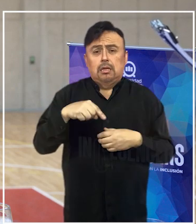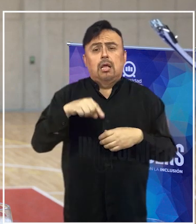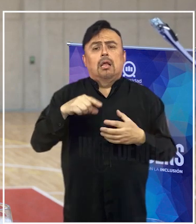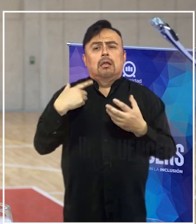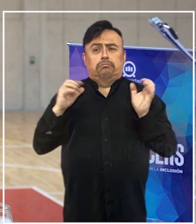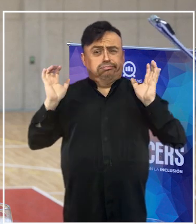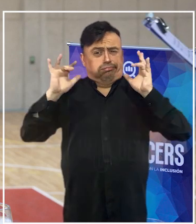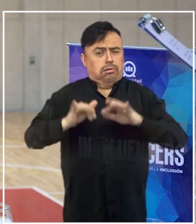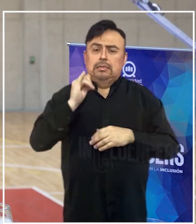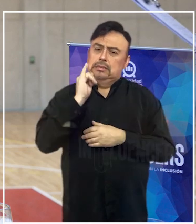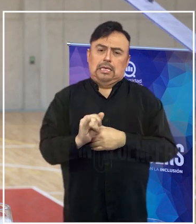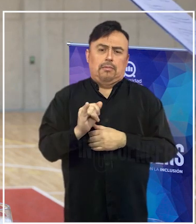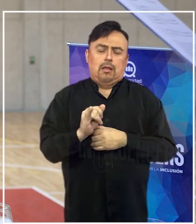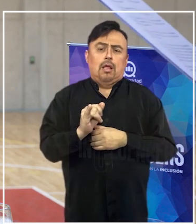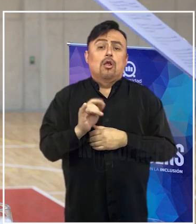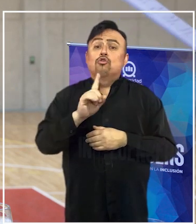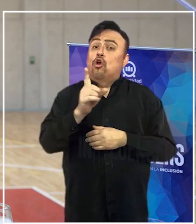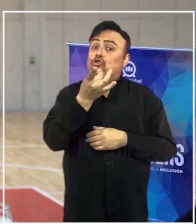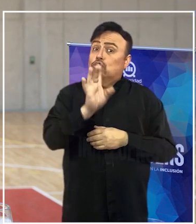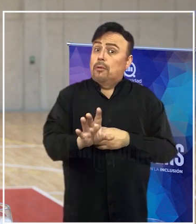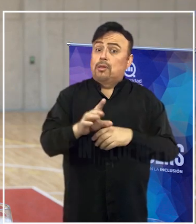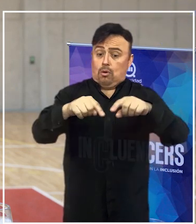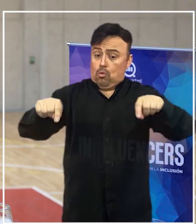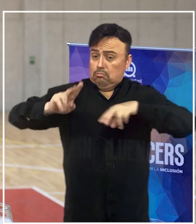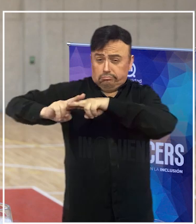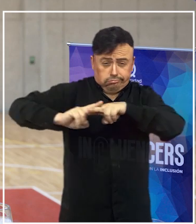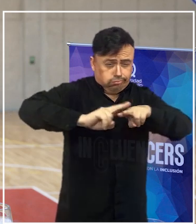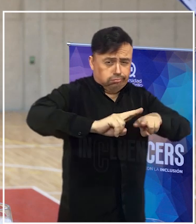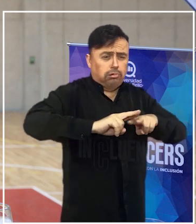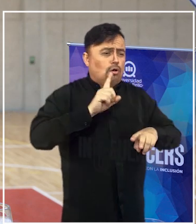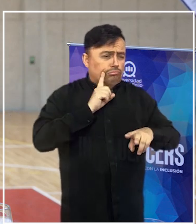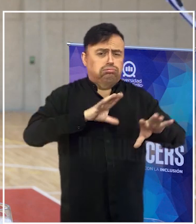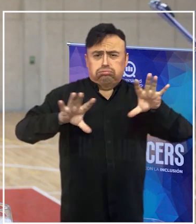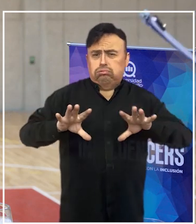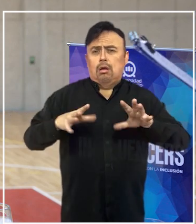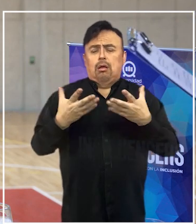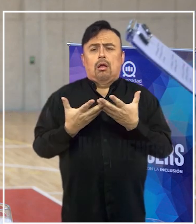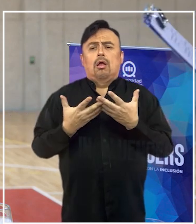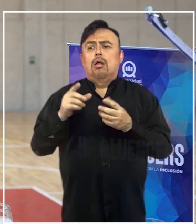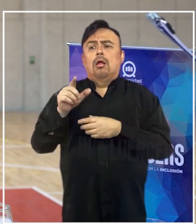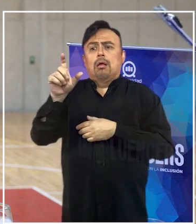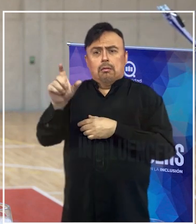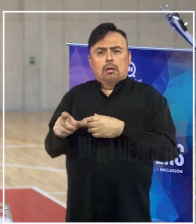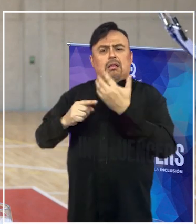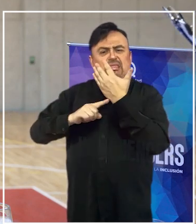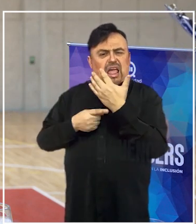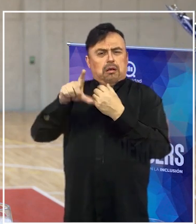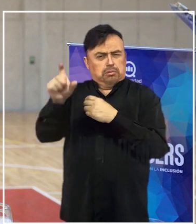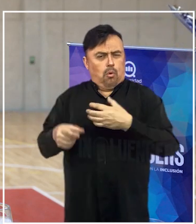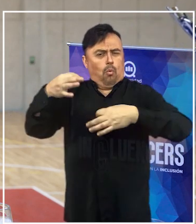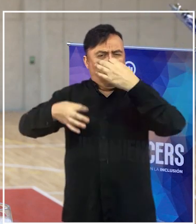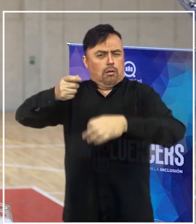los mega eventos siempre es ir, no solamente mejorando los recintos, teniendo los equipamientos, contando con oficiales técnicos, con